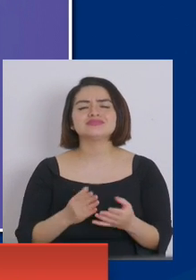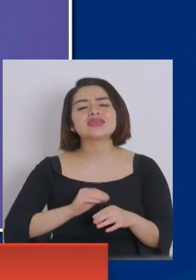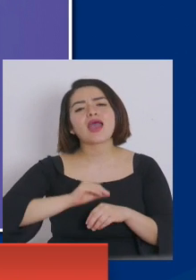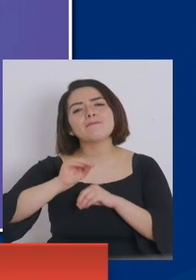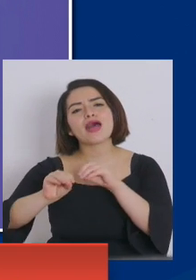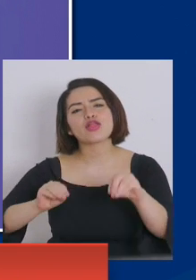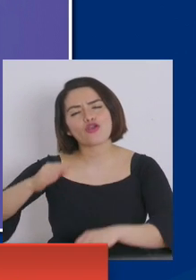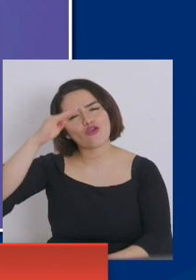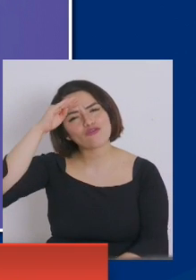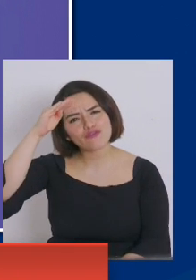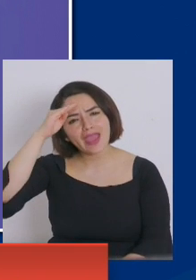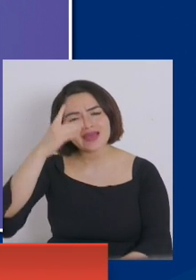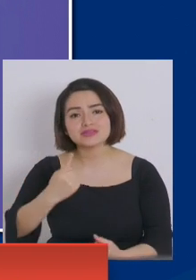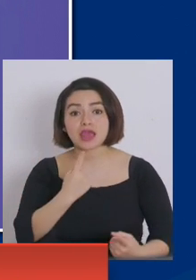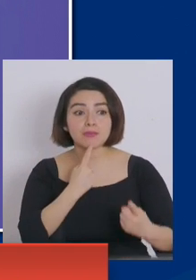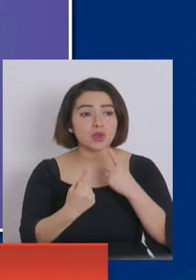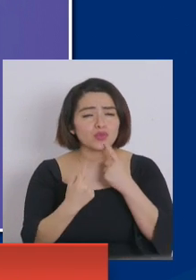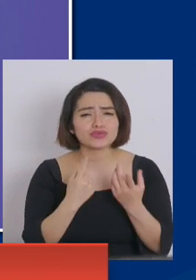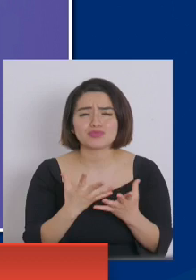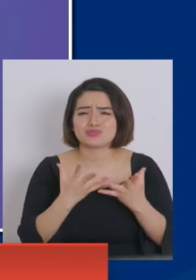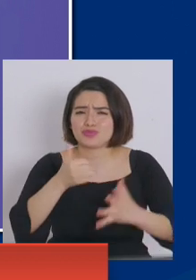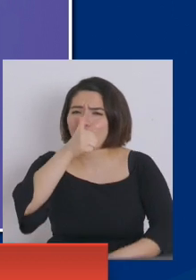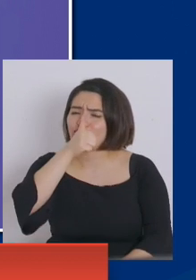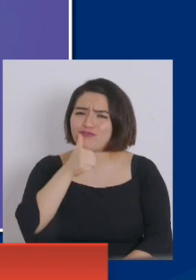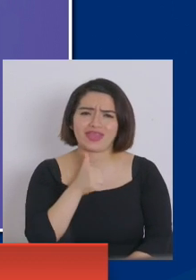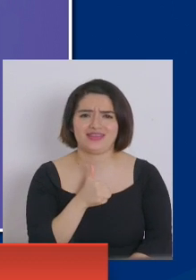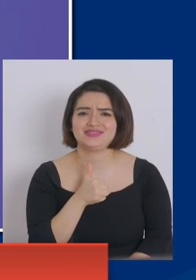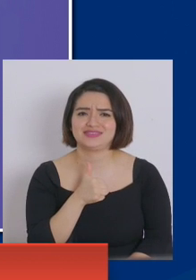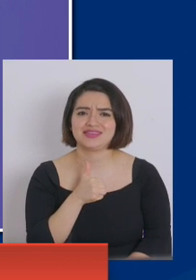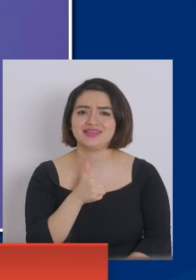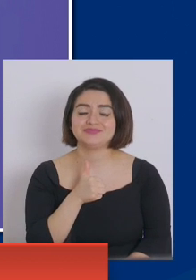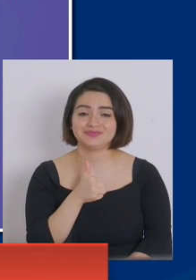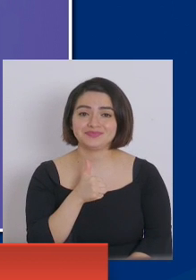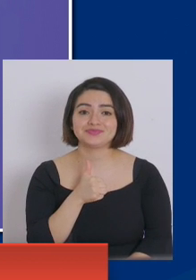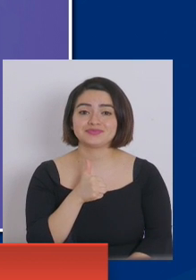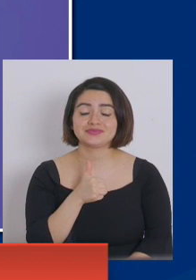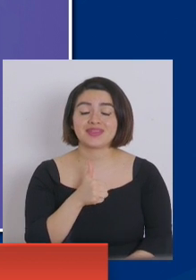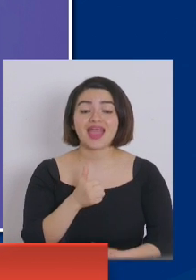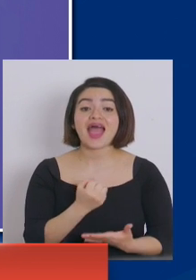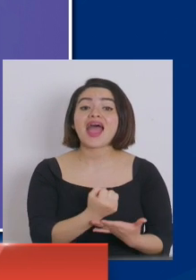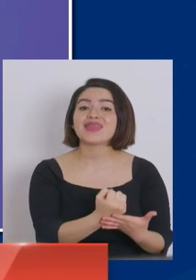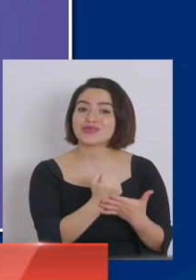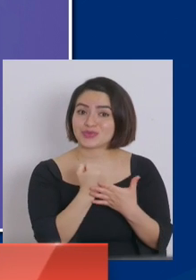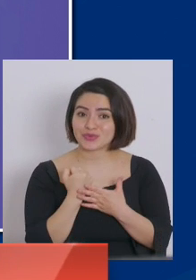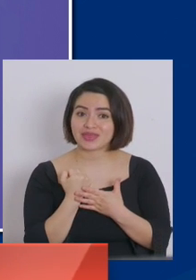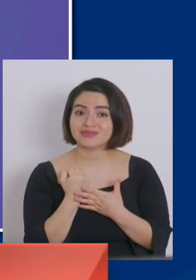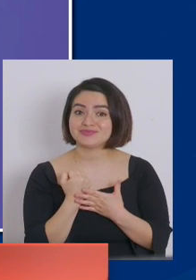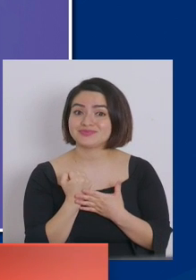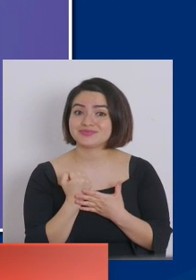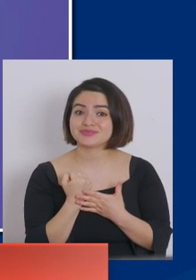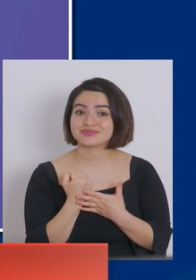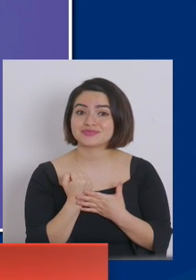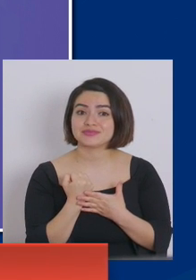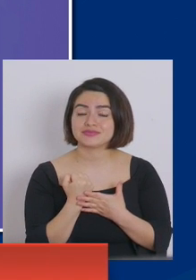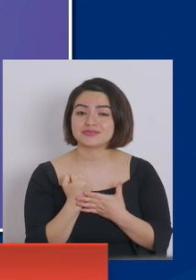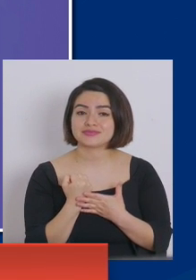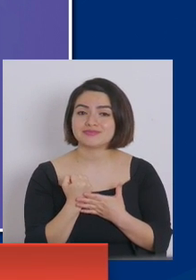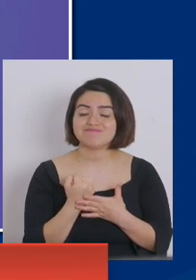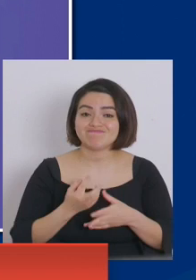esta es una encuesta absolutamente confidencial, es aquella que nos permite, por cierto, tener